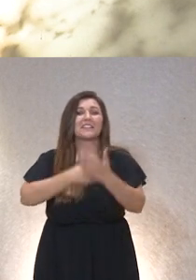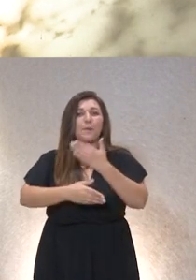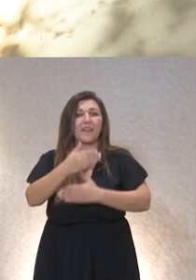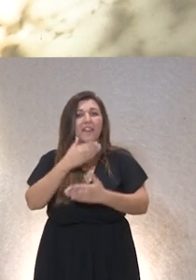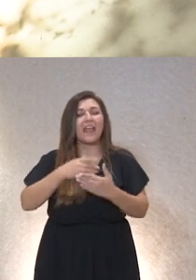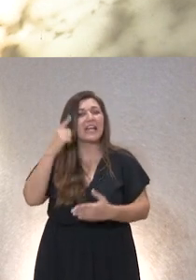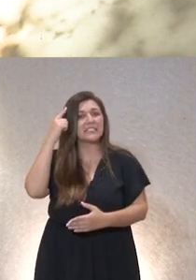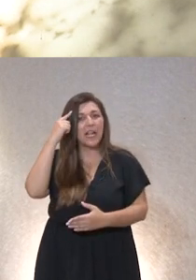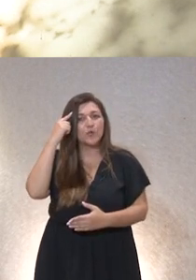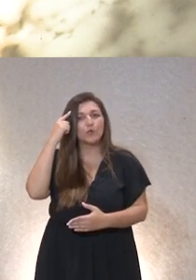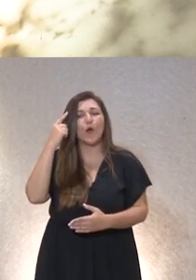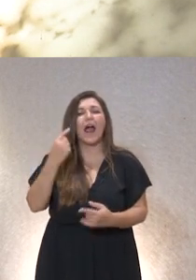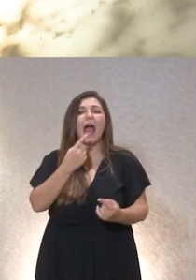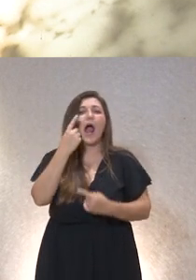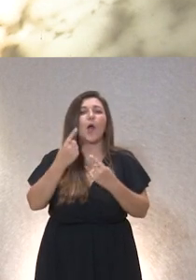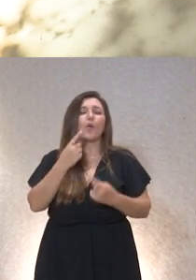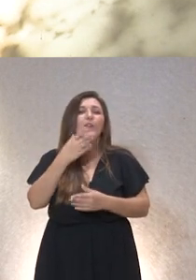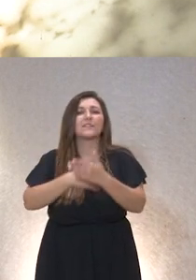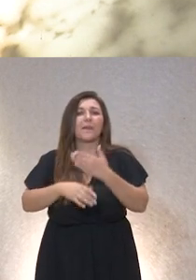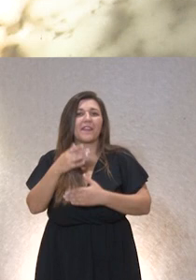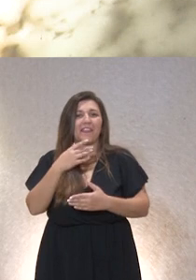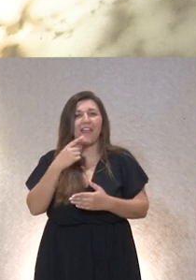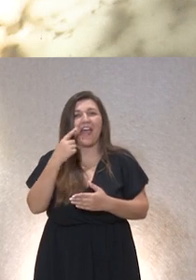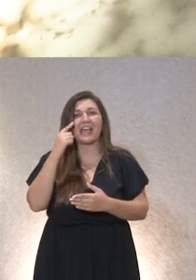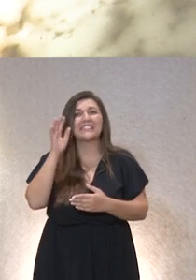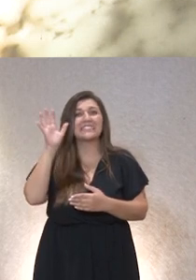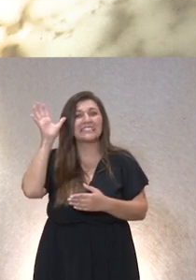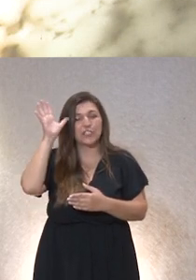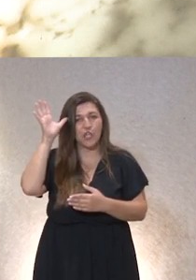discapacidad sensorial y con muchas digamos